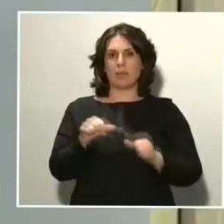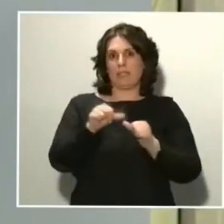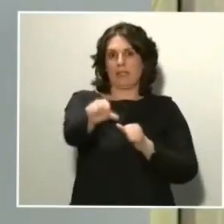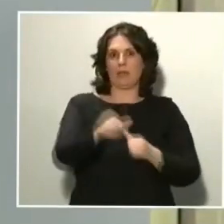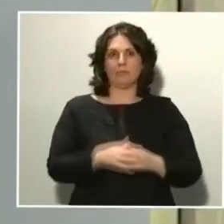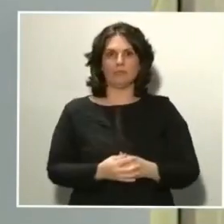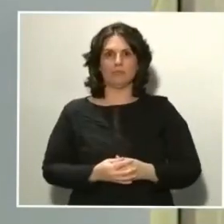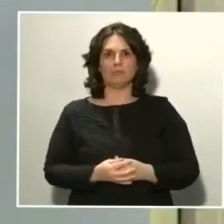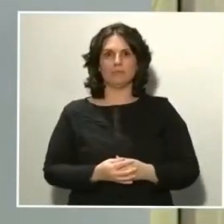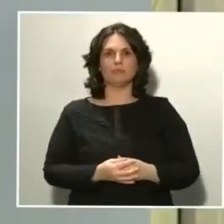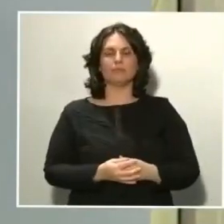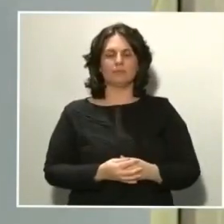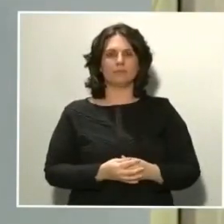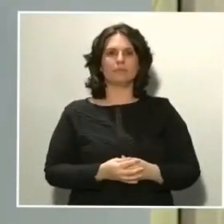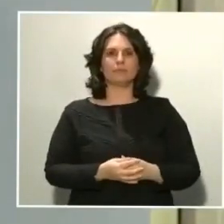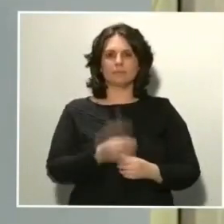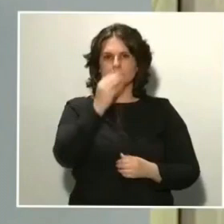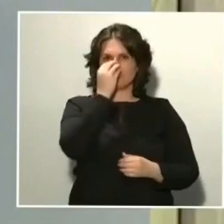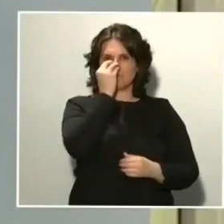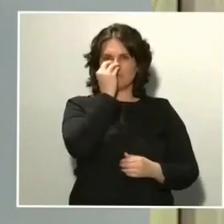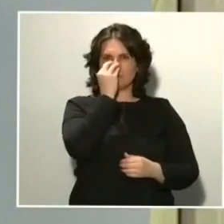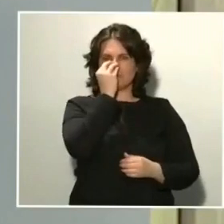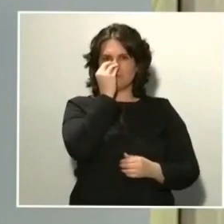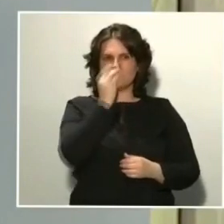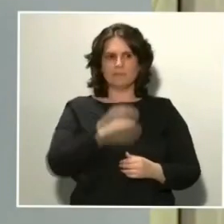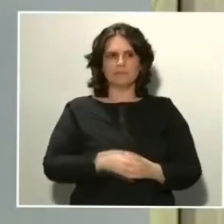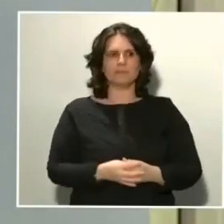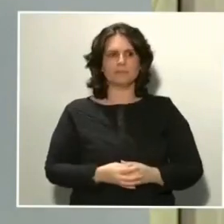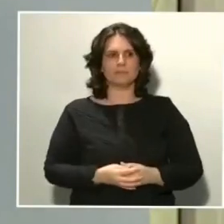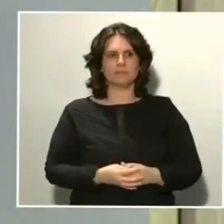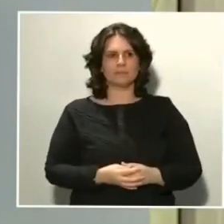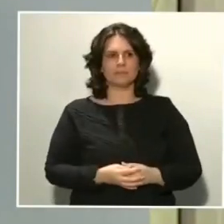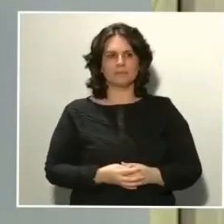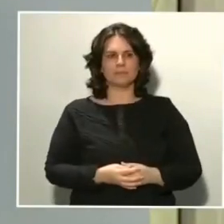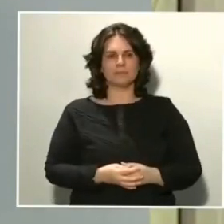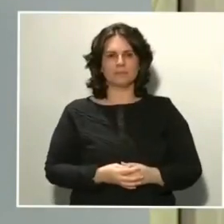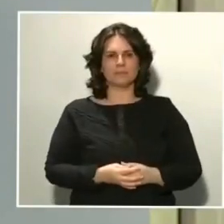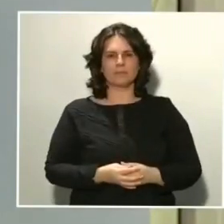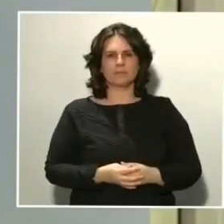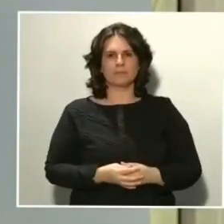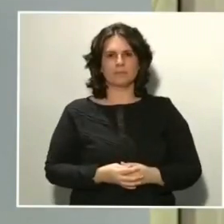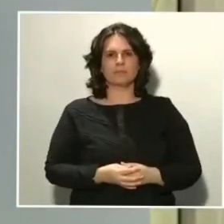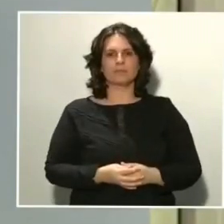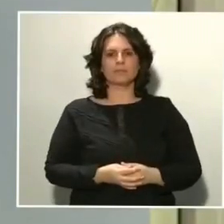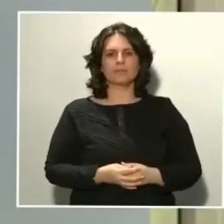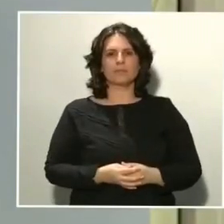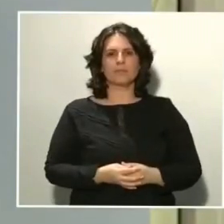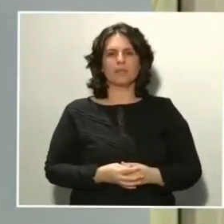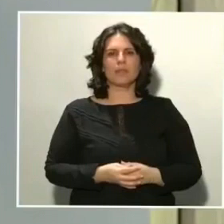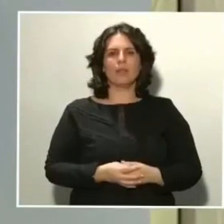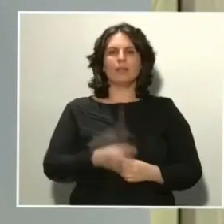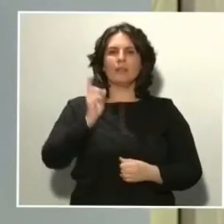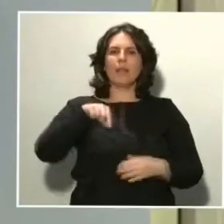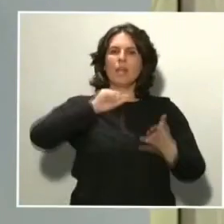Por otra parte, informar también que hemos procedido a la adjudicación del contrato para asegurar